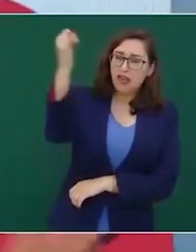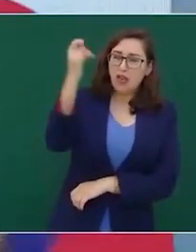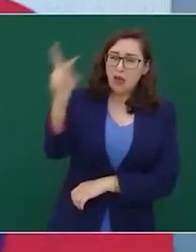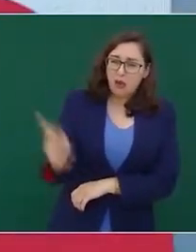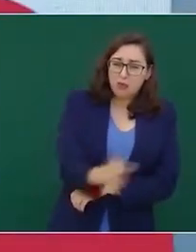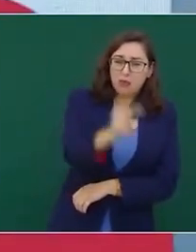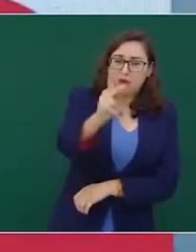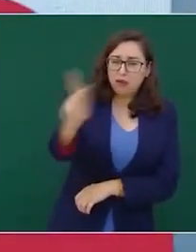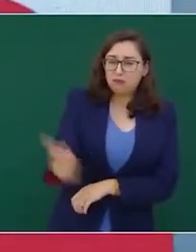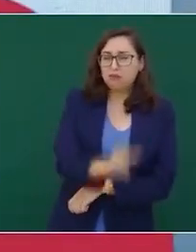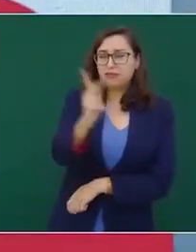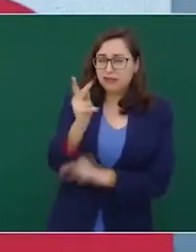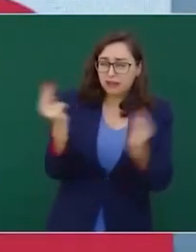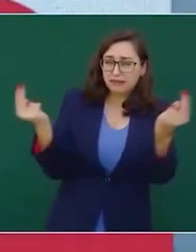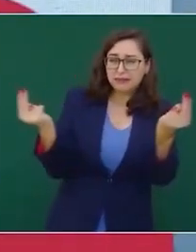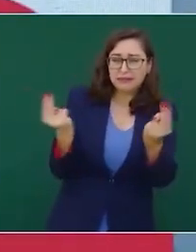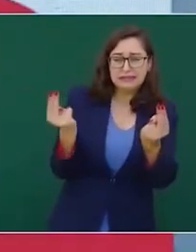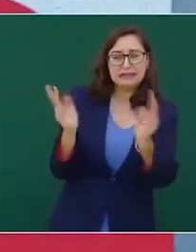los pueblos.